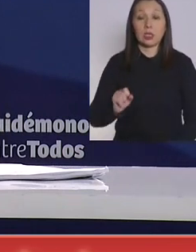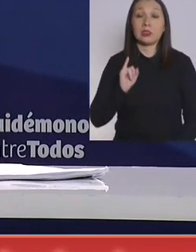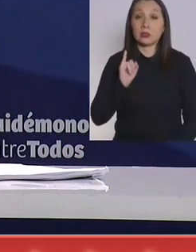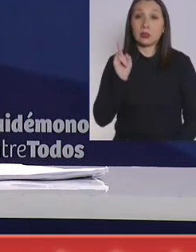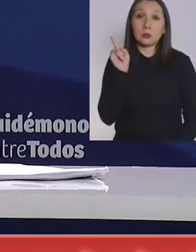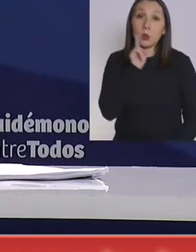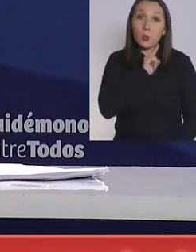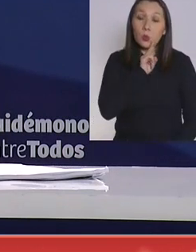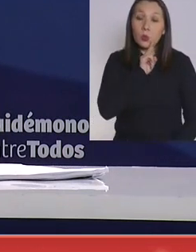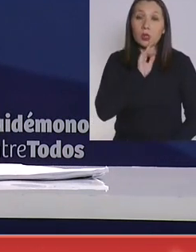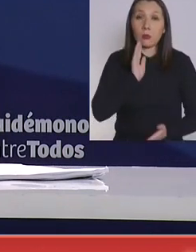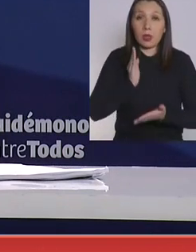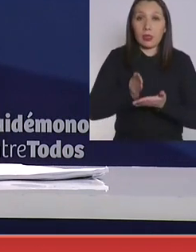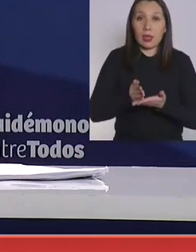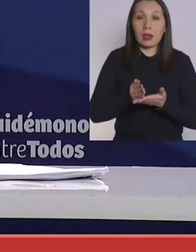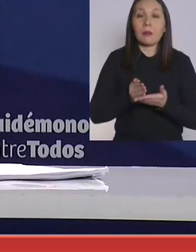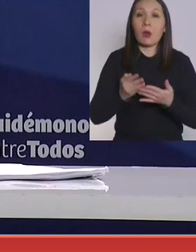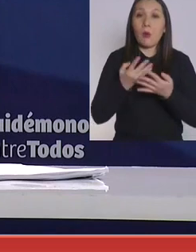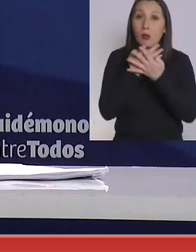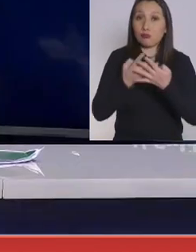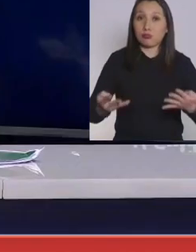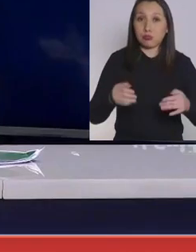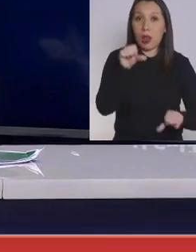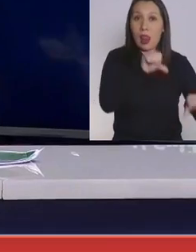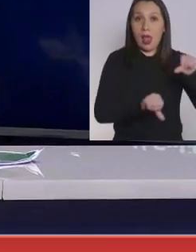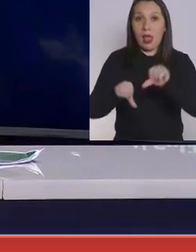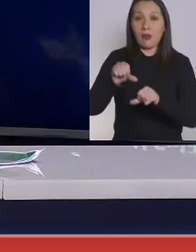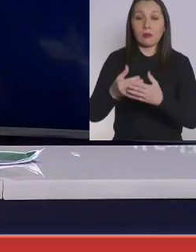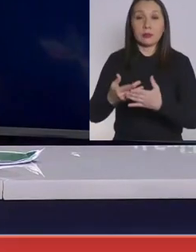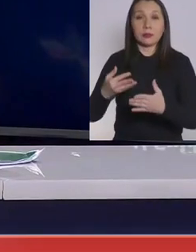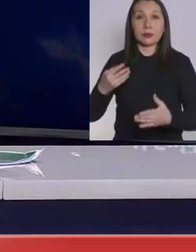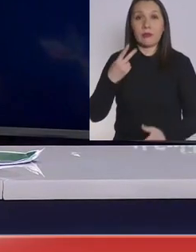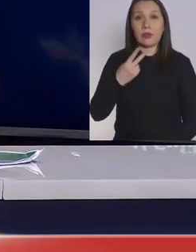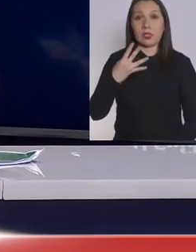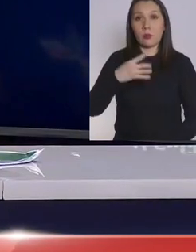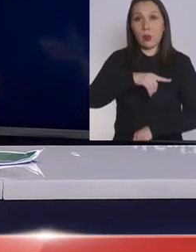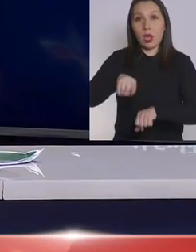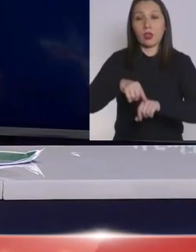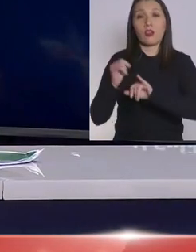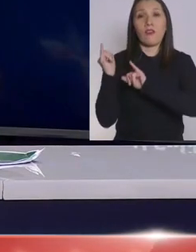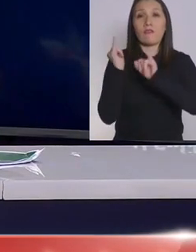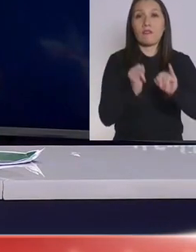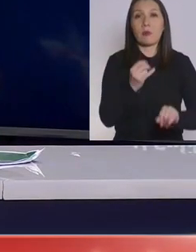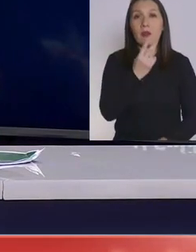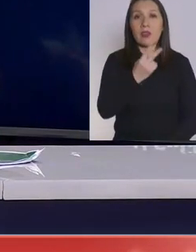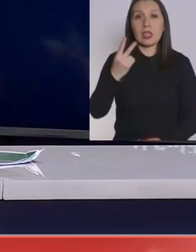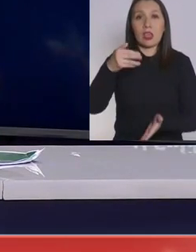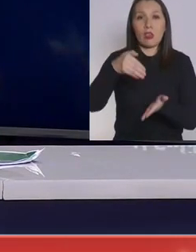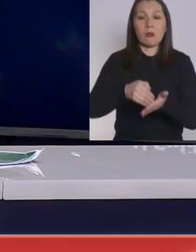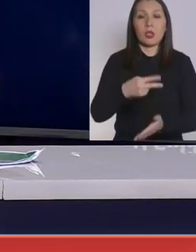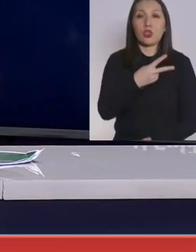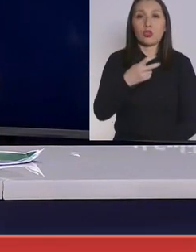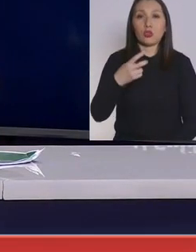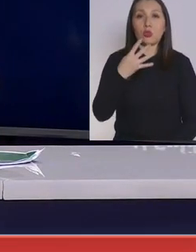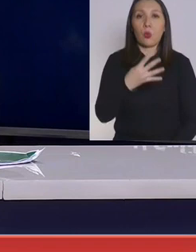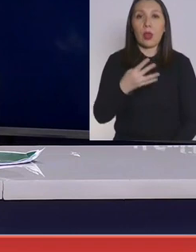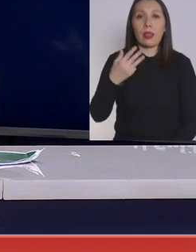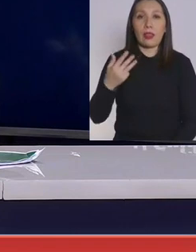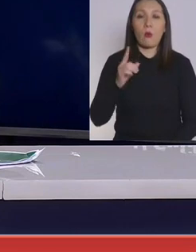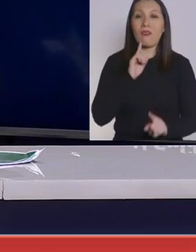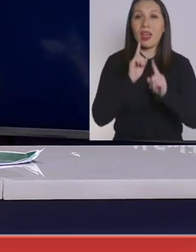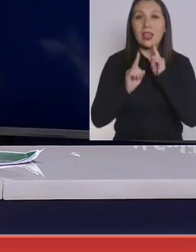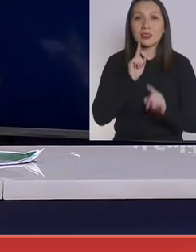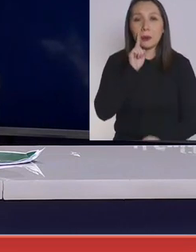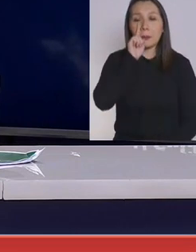para terminar, en cuanto a la red de laboratorios, durante las últimas 24 horas se informaron 22.249